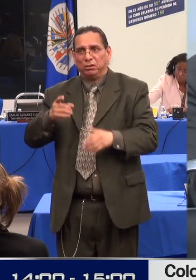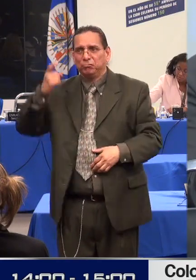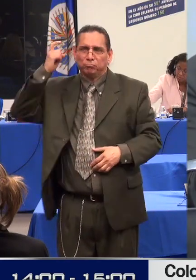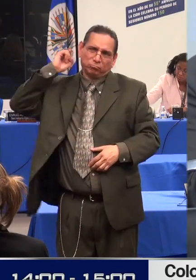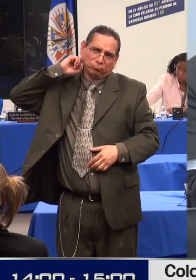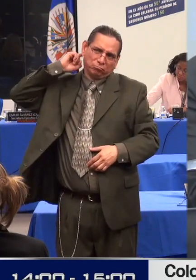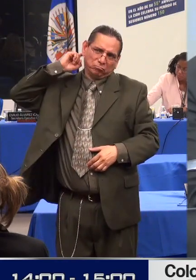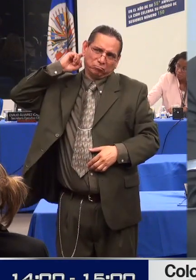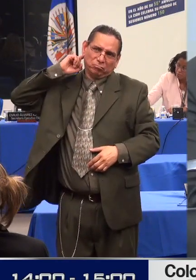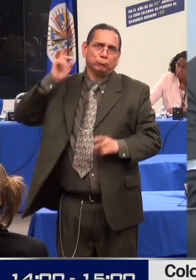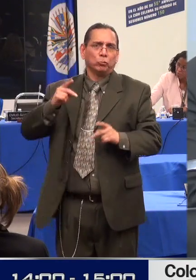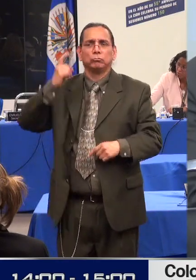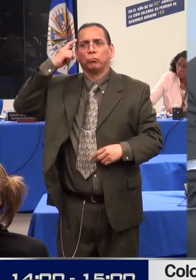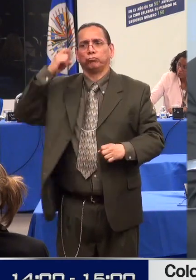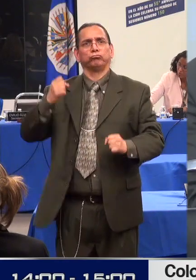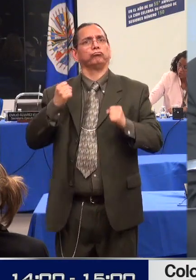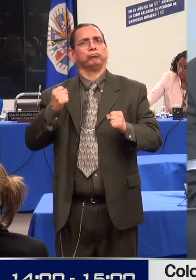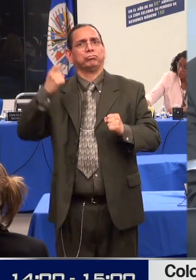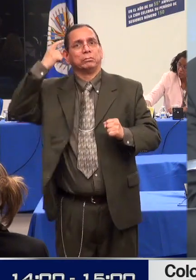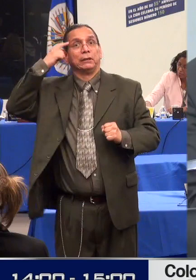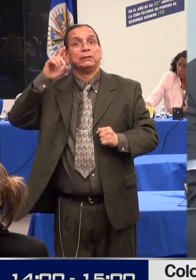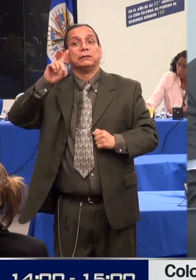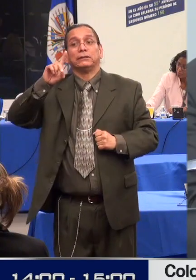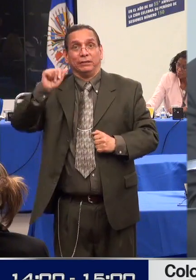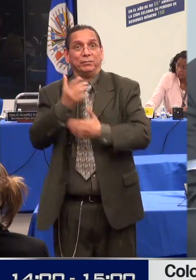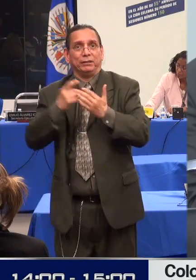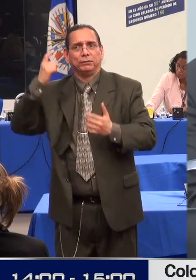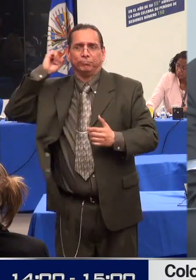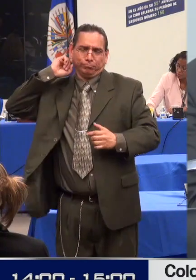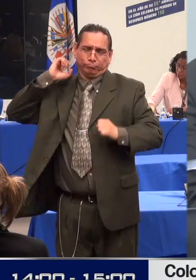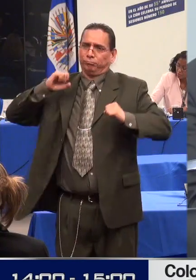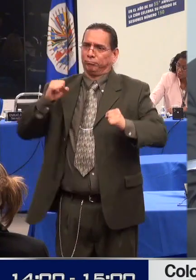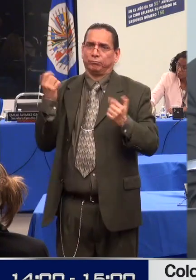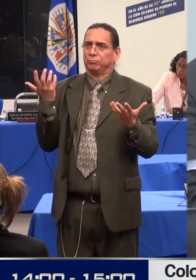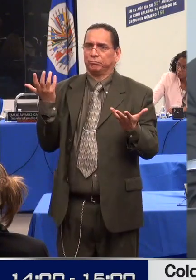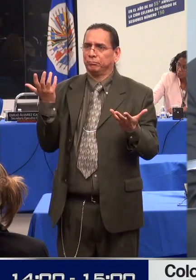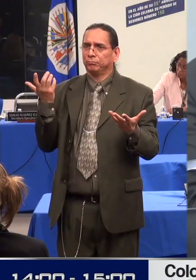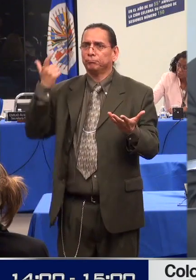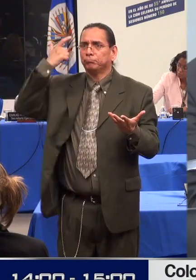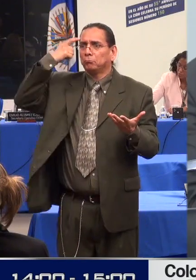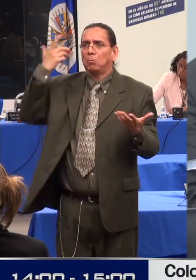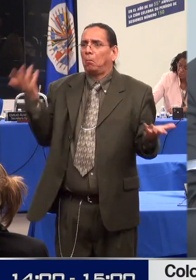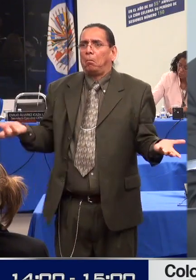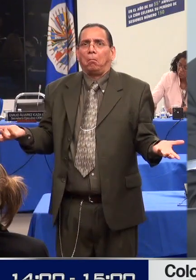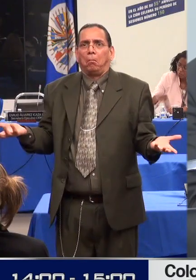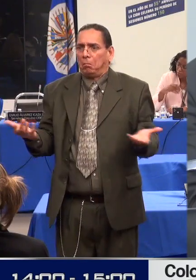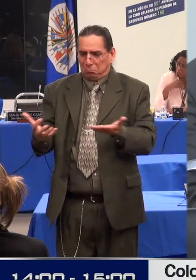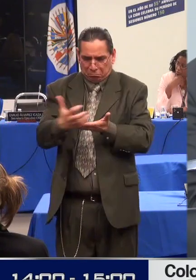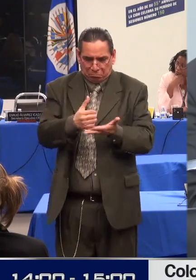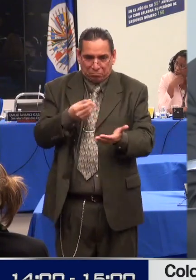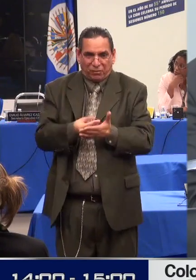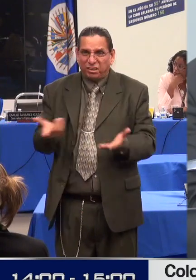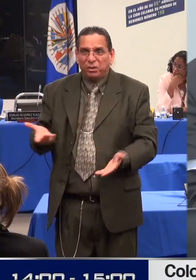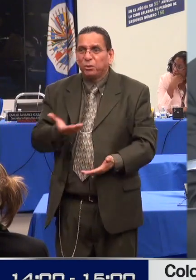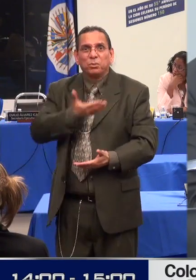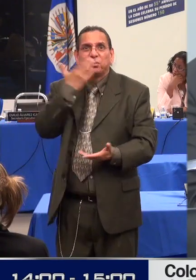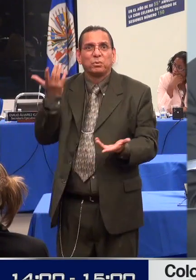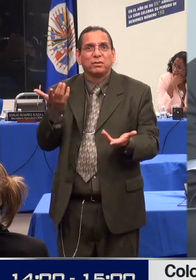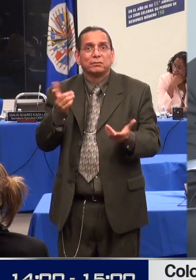conocen muy bien cómo responder. Entonces, esa situación se presenta claramente. Quisiera también